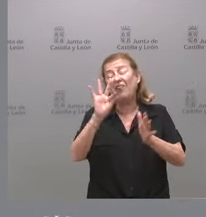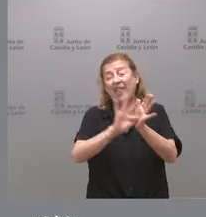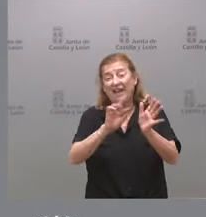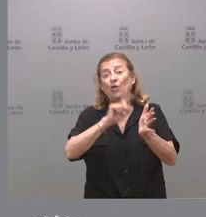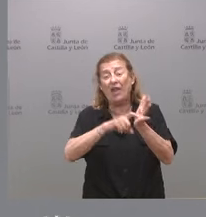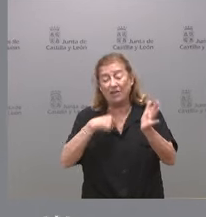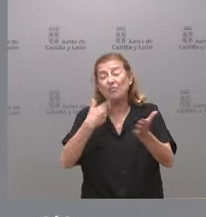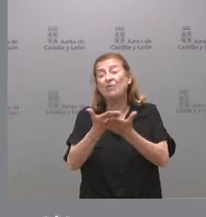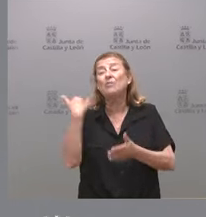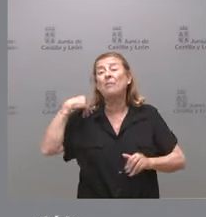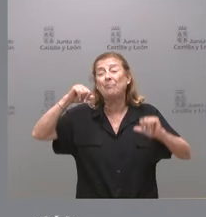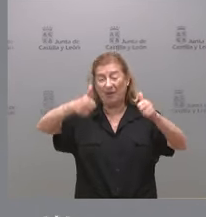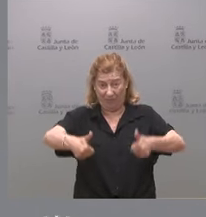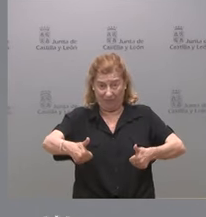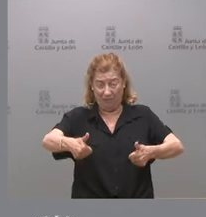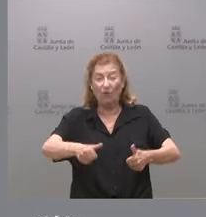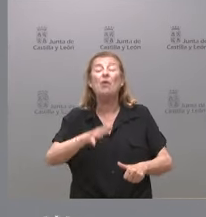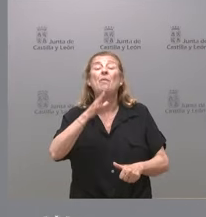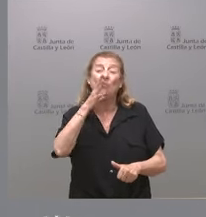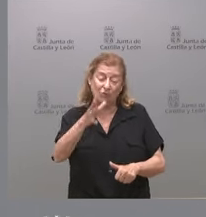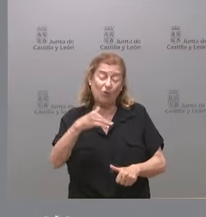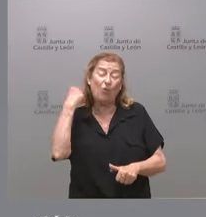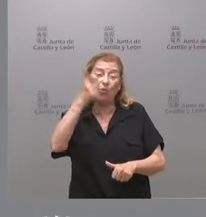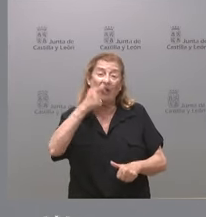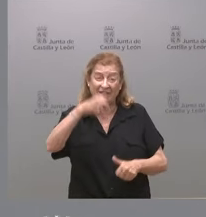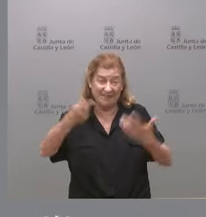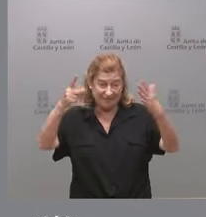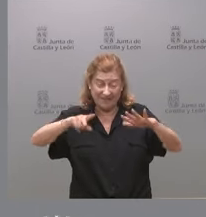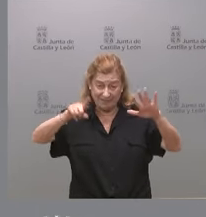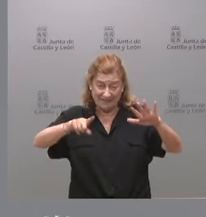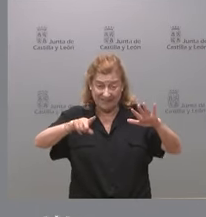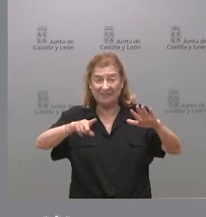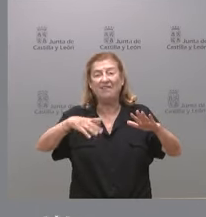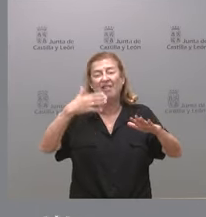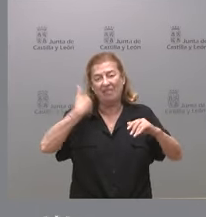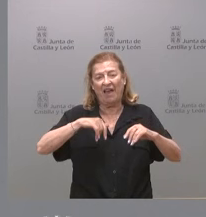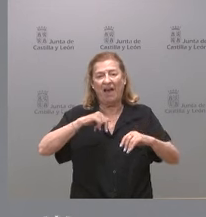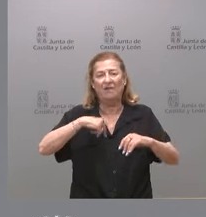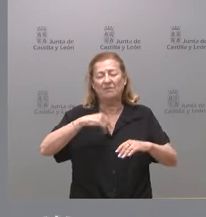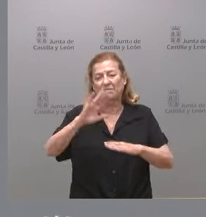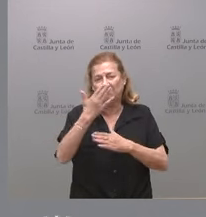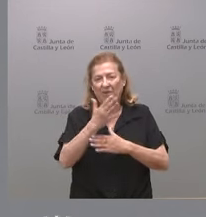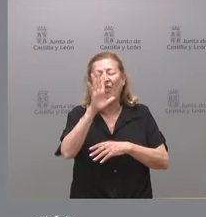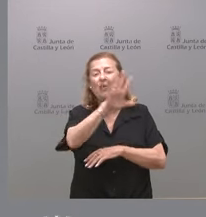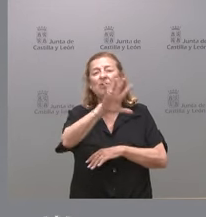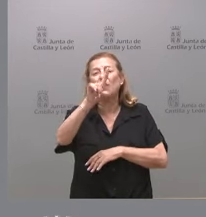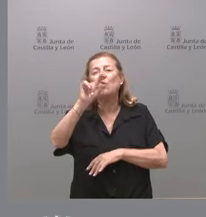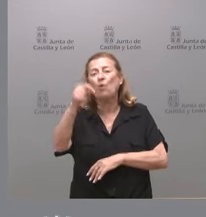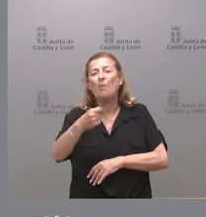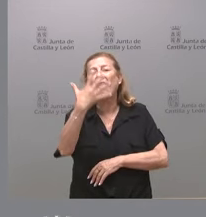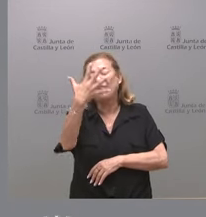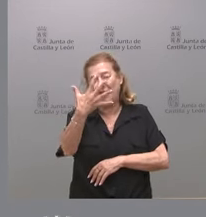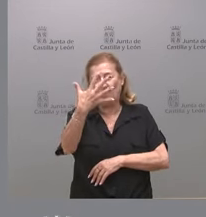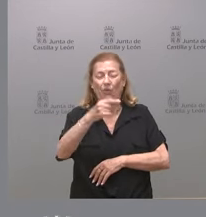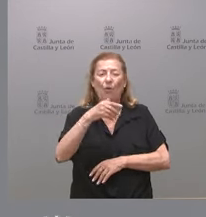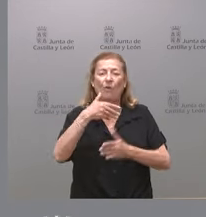pedido desde el principio y por tanto durante estos seis meses hemos venido recibiendo 51,5 millones